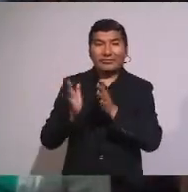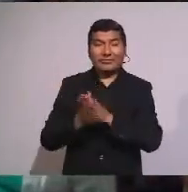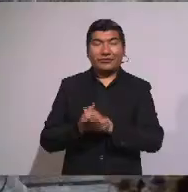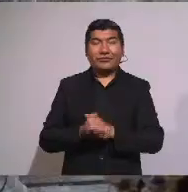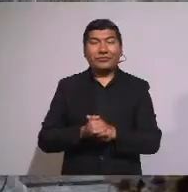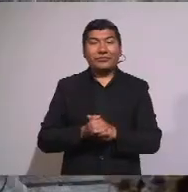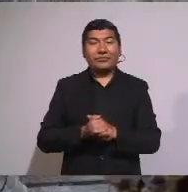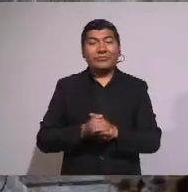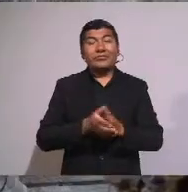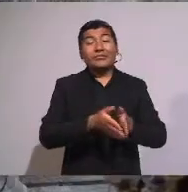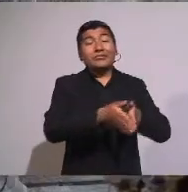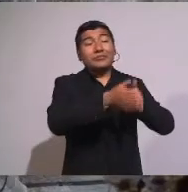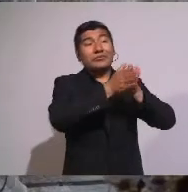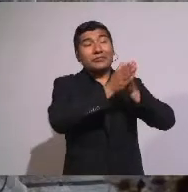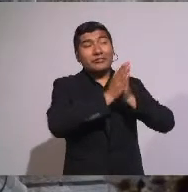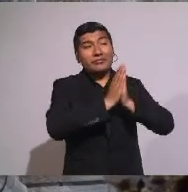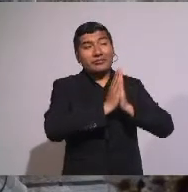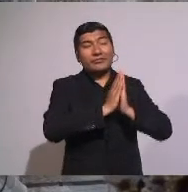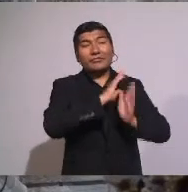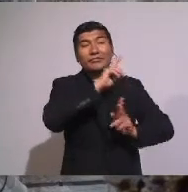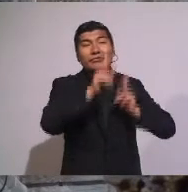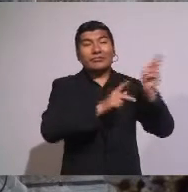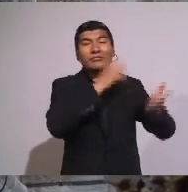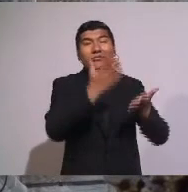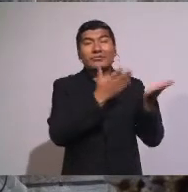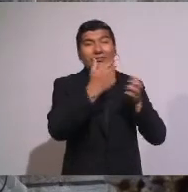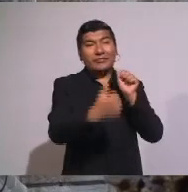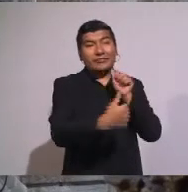Y rueguen Por los que Los perciben